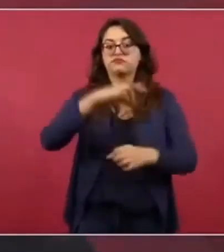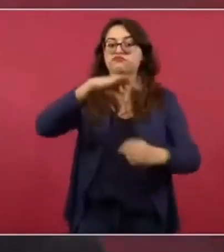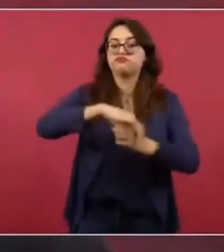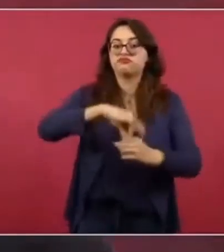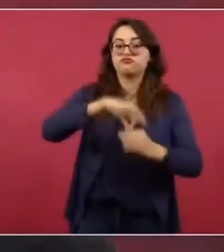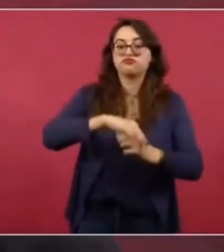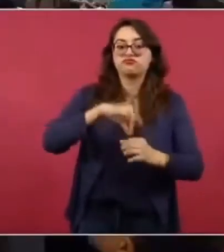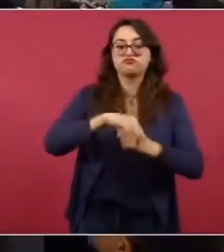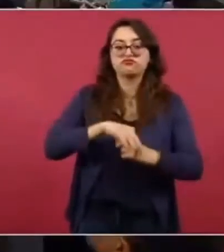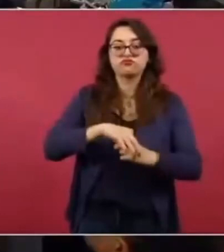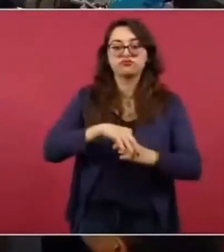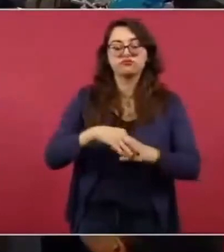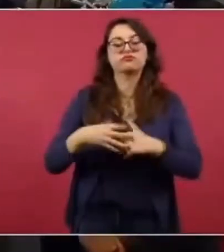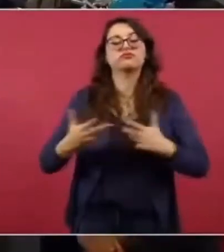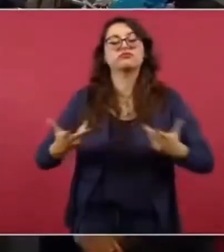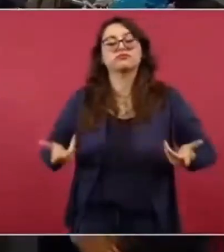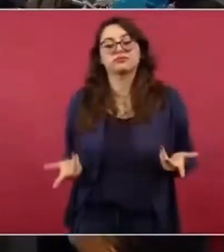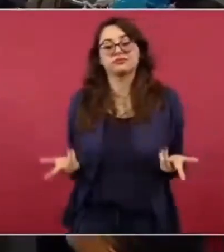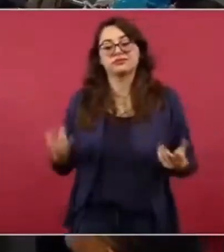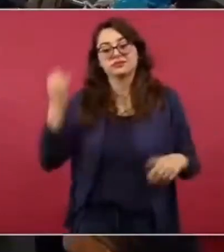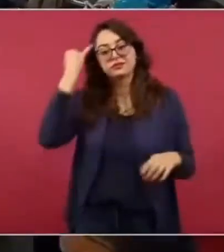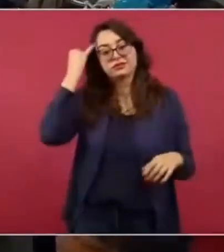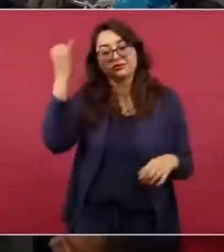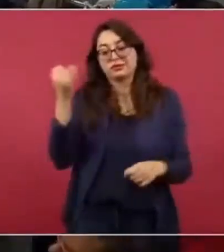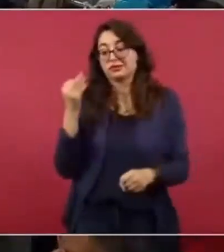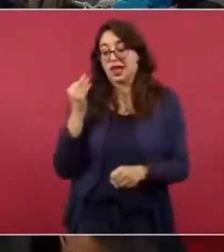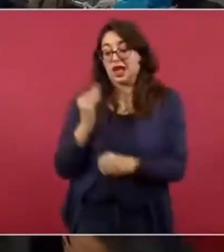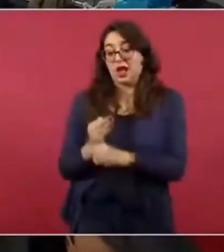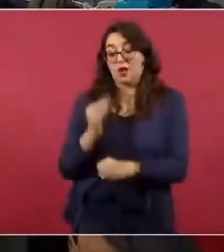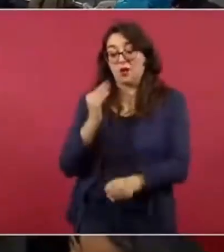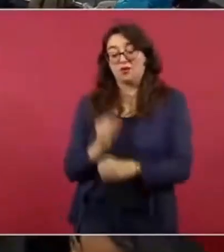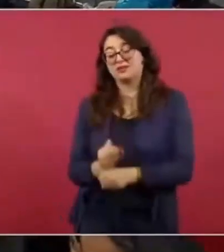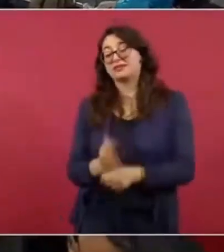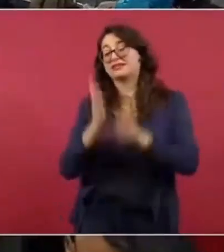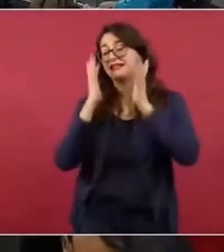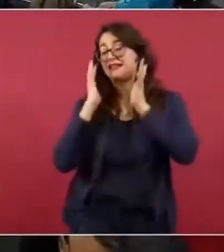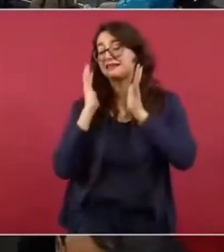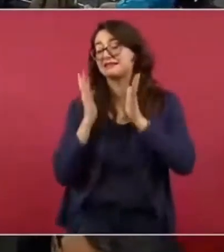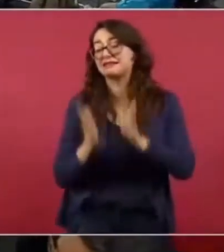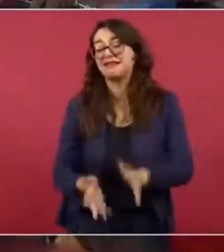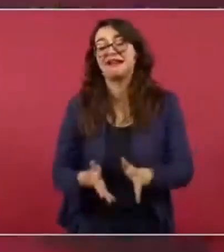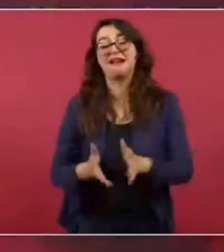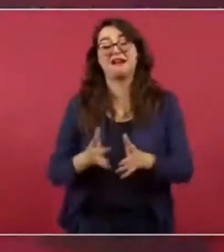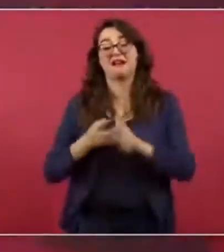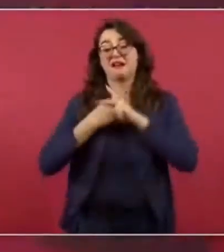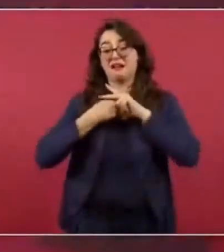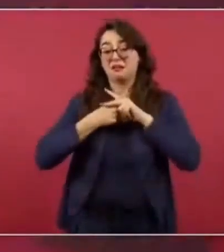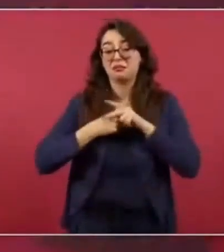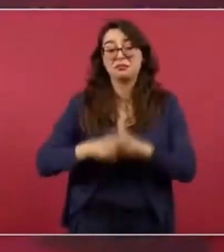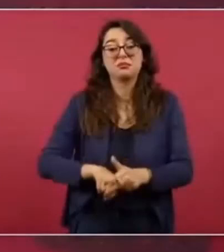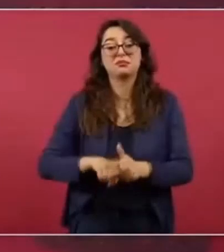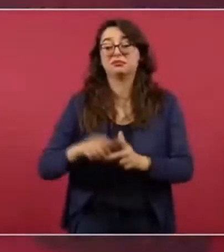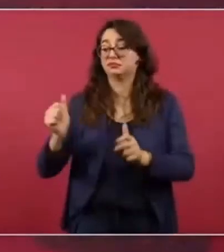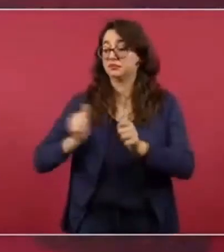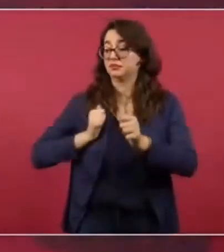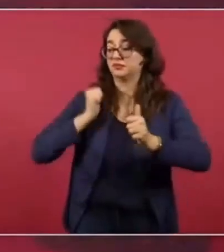Si ya están utilizando todo con propósitos partidistas.